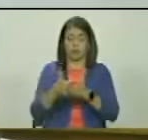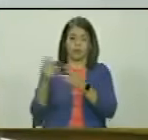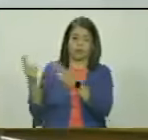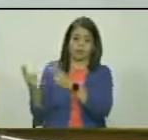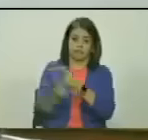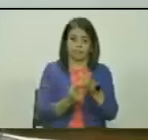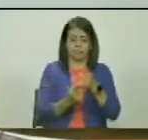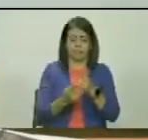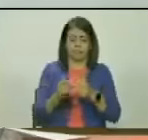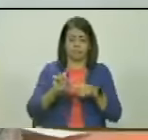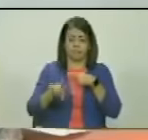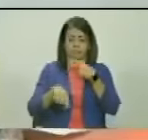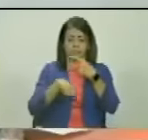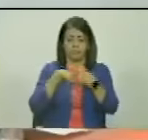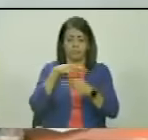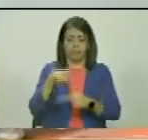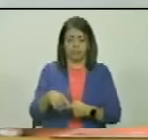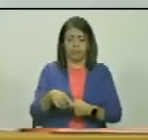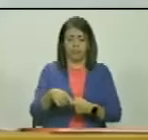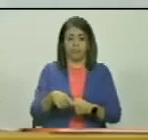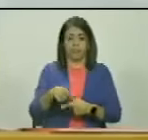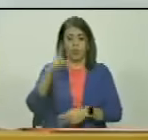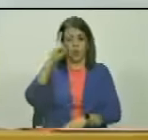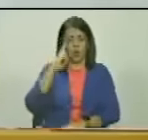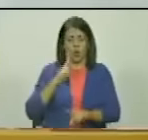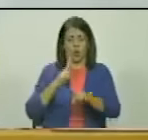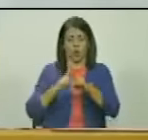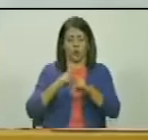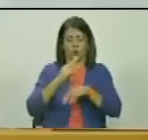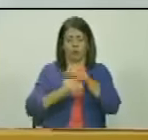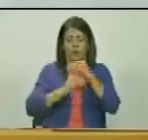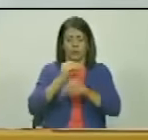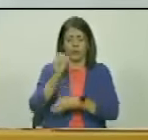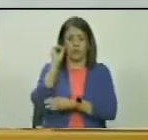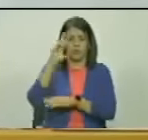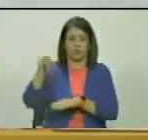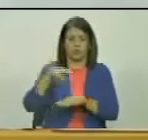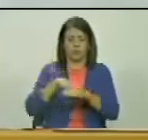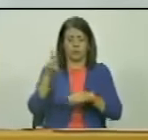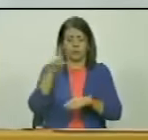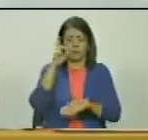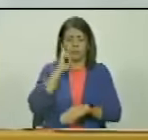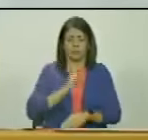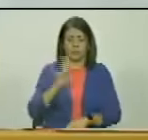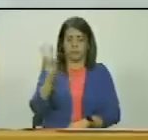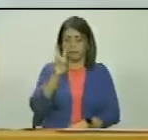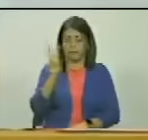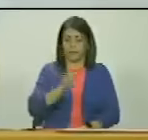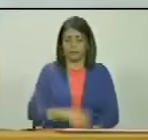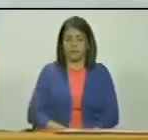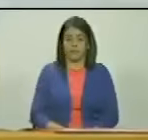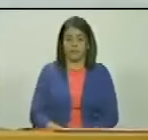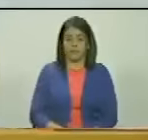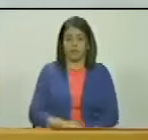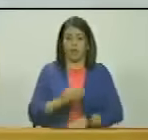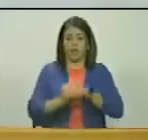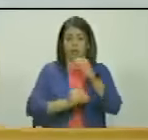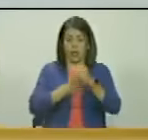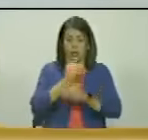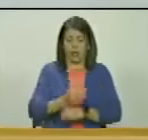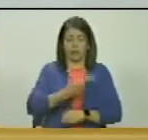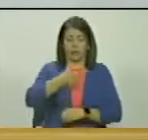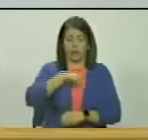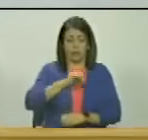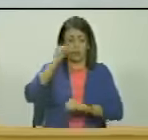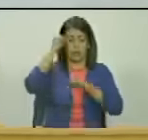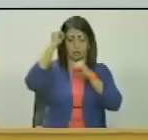invitados a el acto de homenaje que la Asamblea Nacional de la República Bolivariana de Venezuela hará a